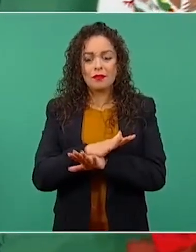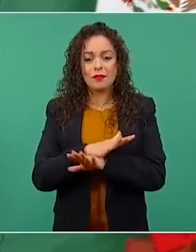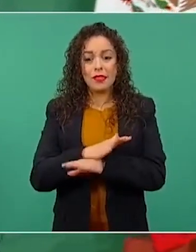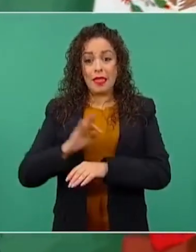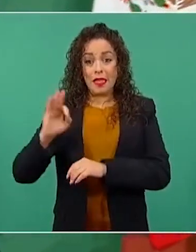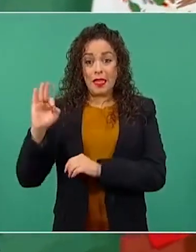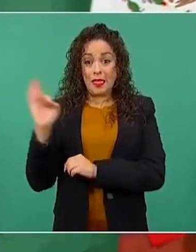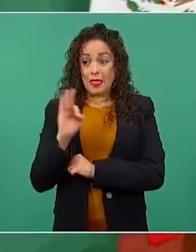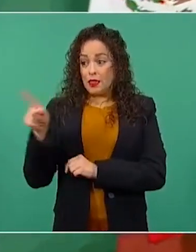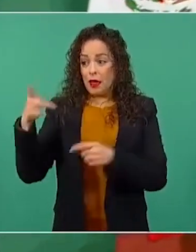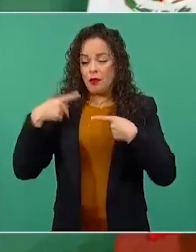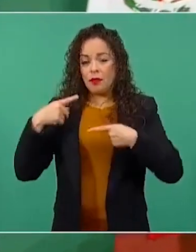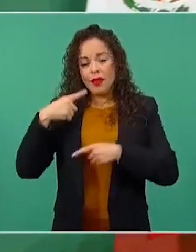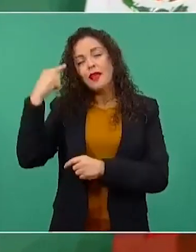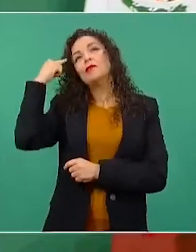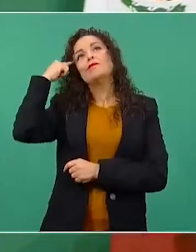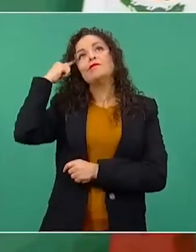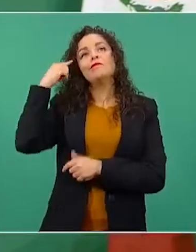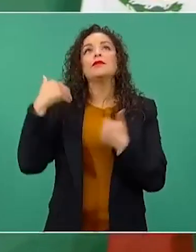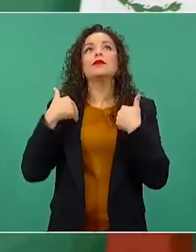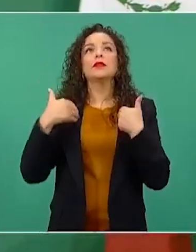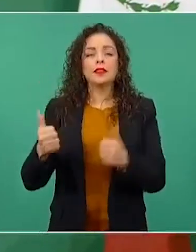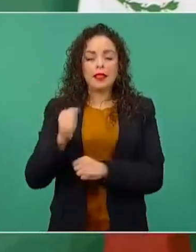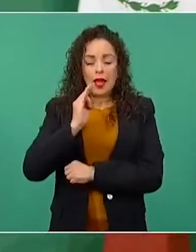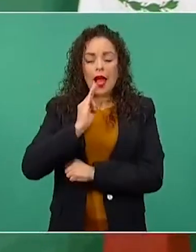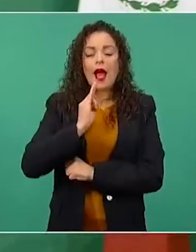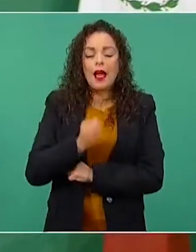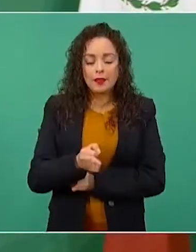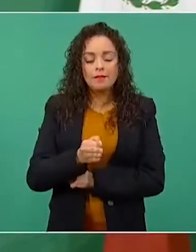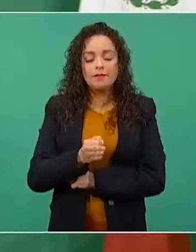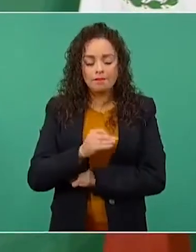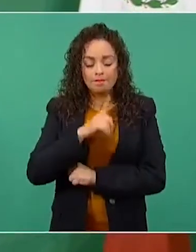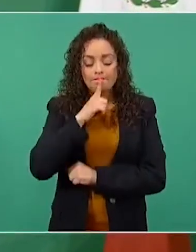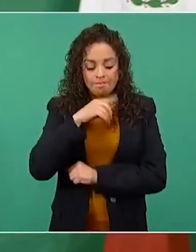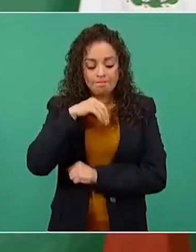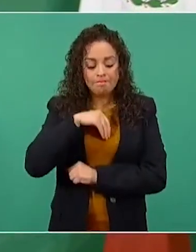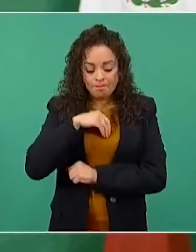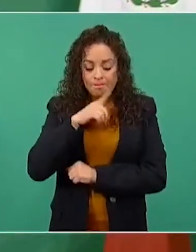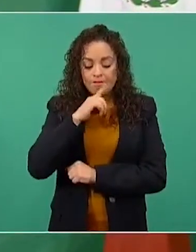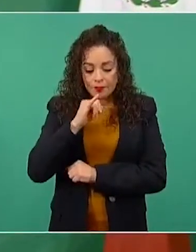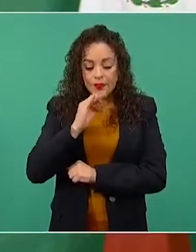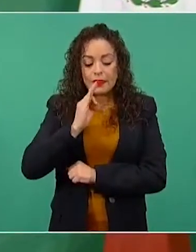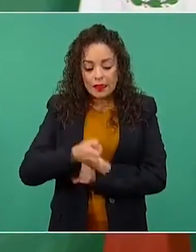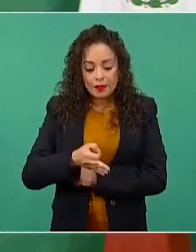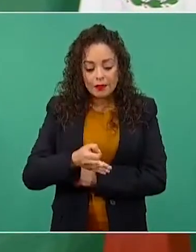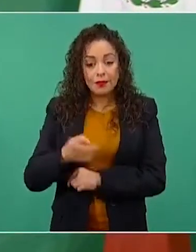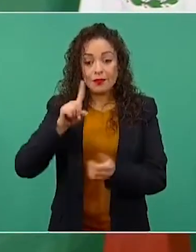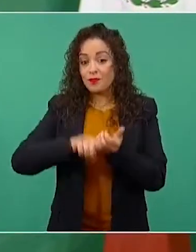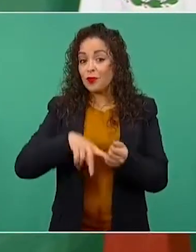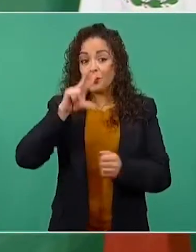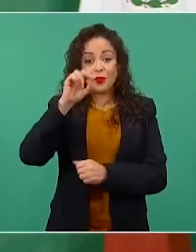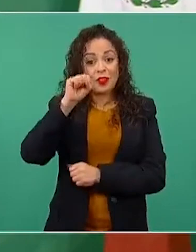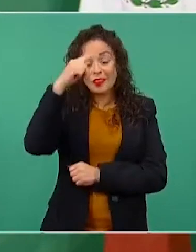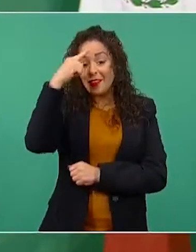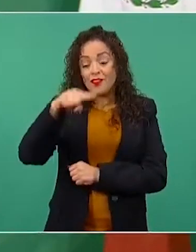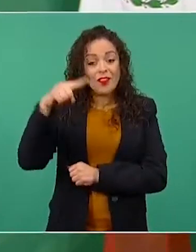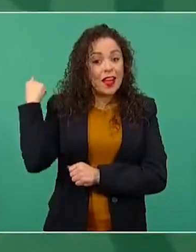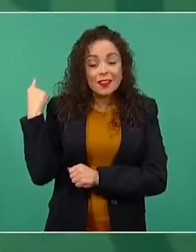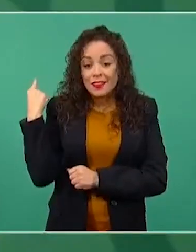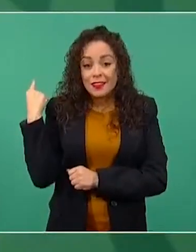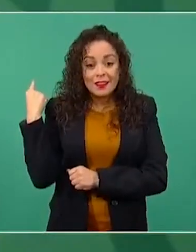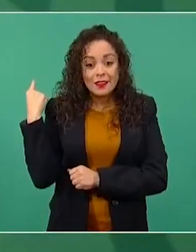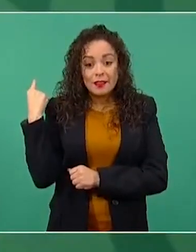no es fácil, porque imagínense décadas haciendo